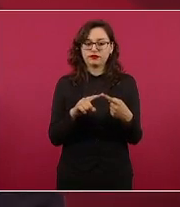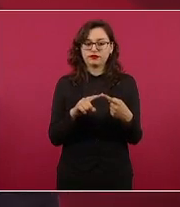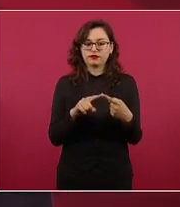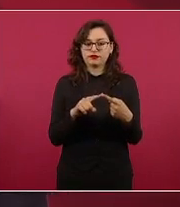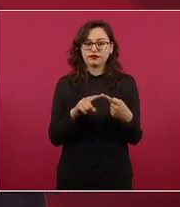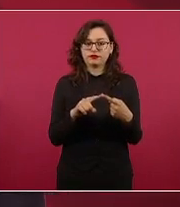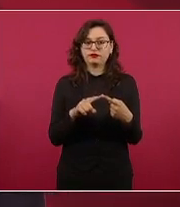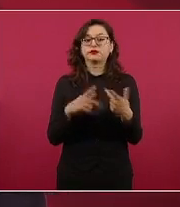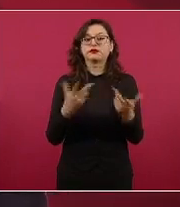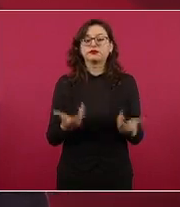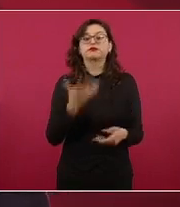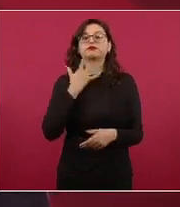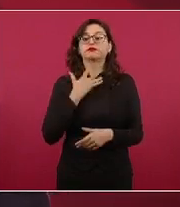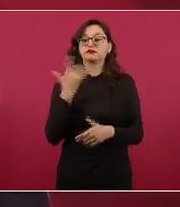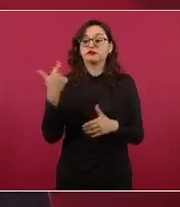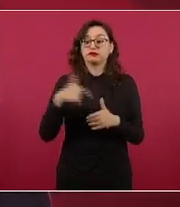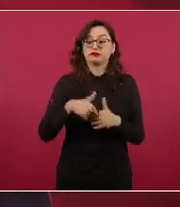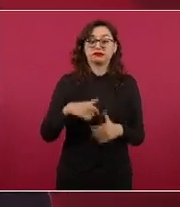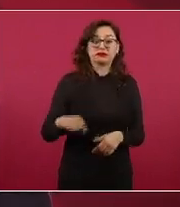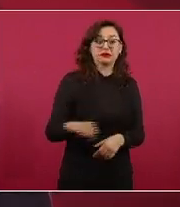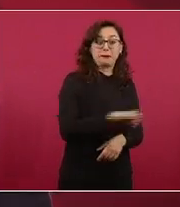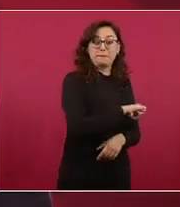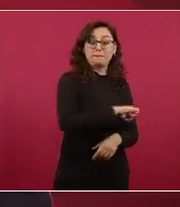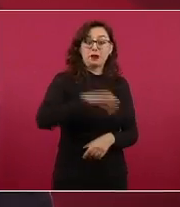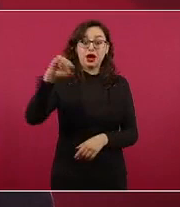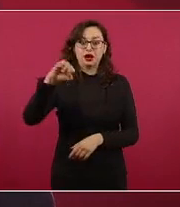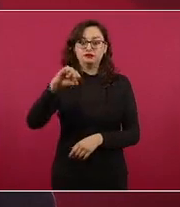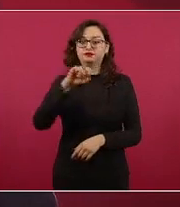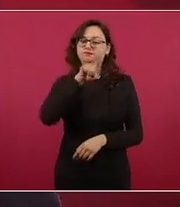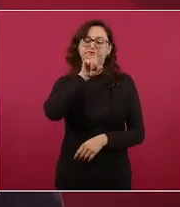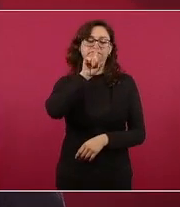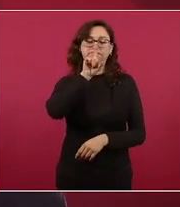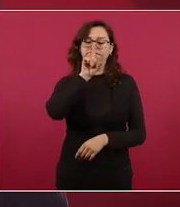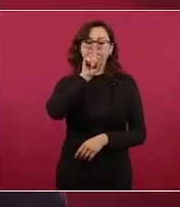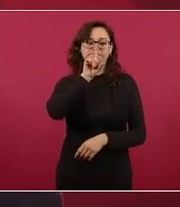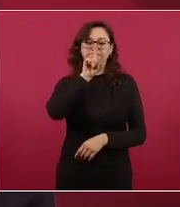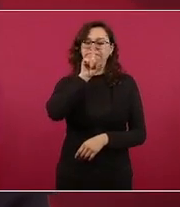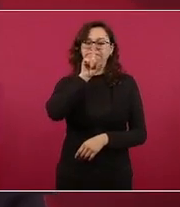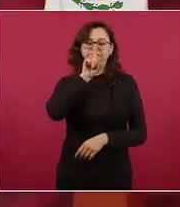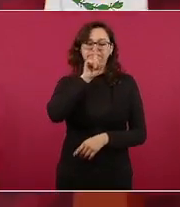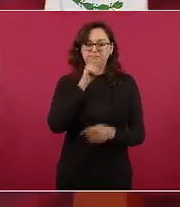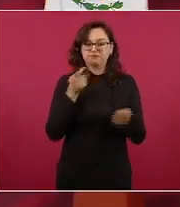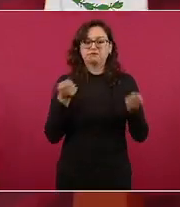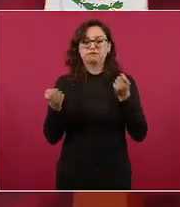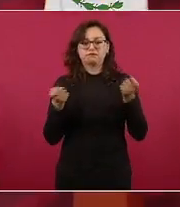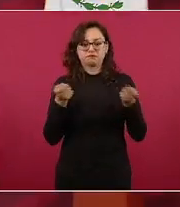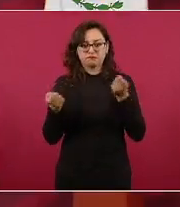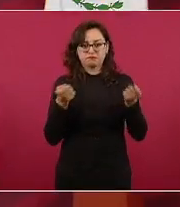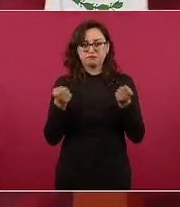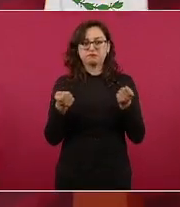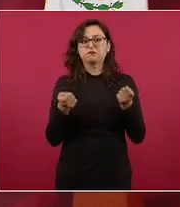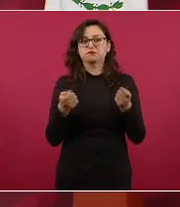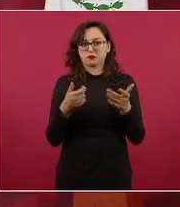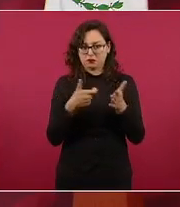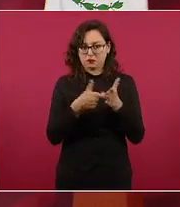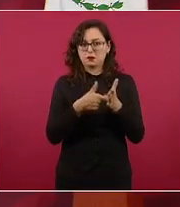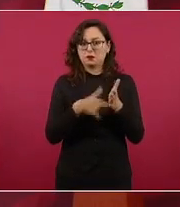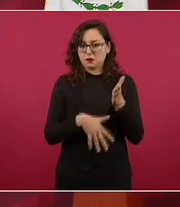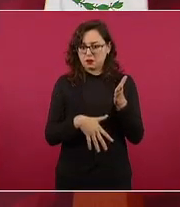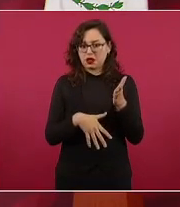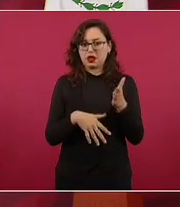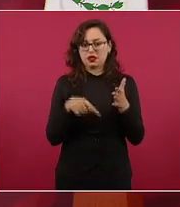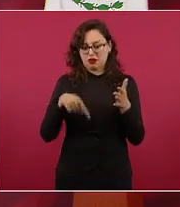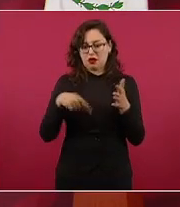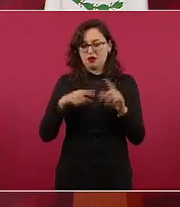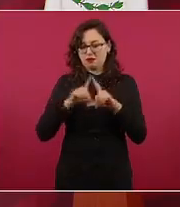dijimos no va aumentar la gasolina y por eso la gasolina está más barata en